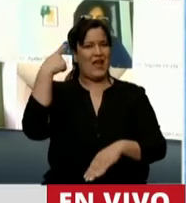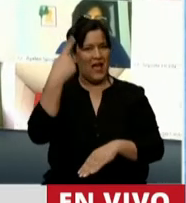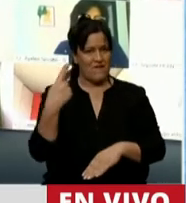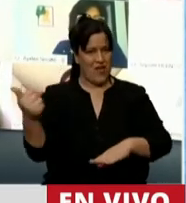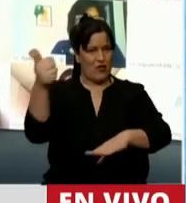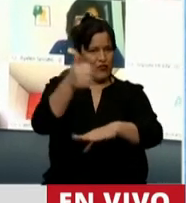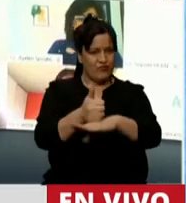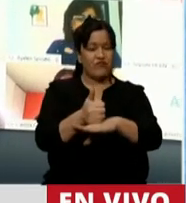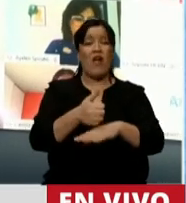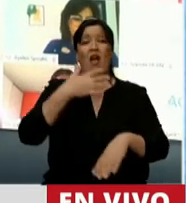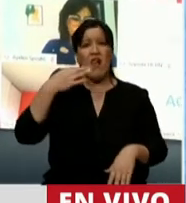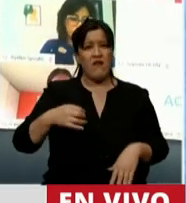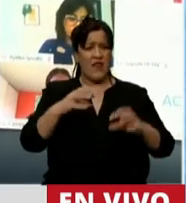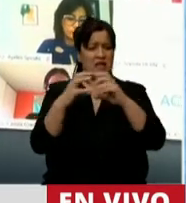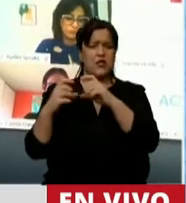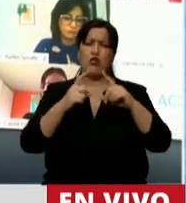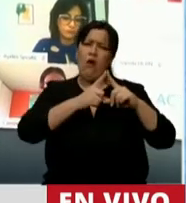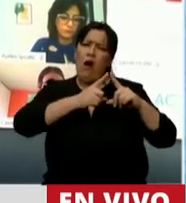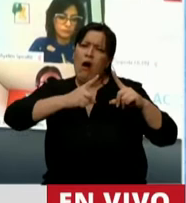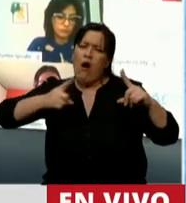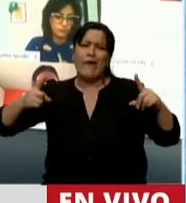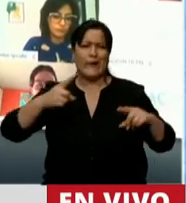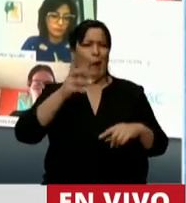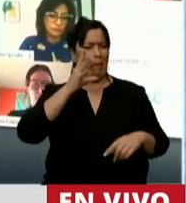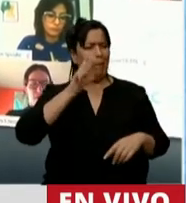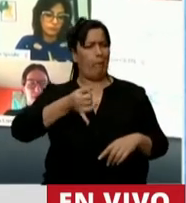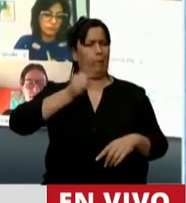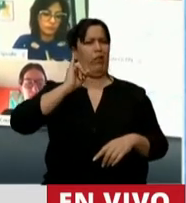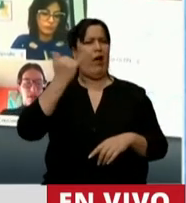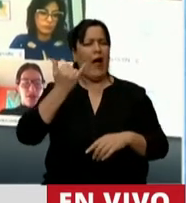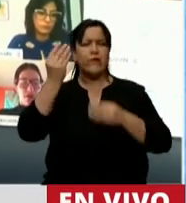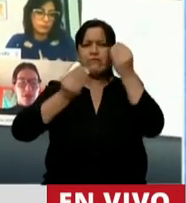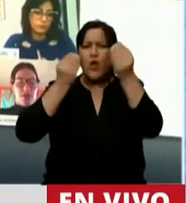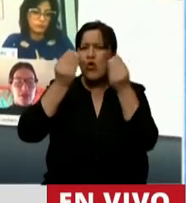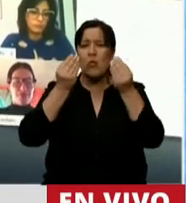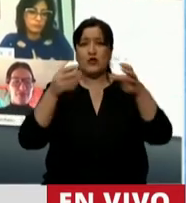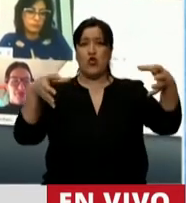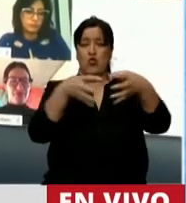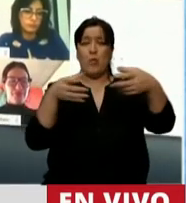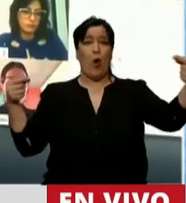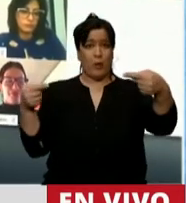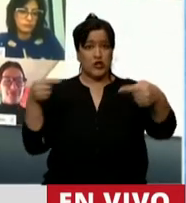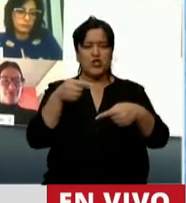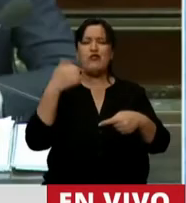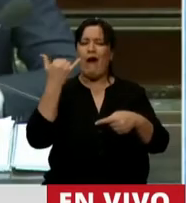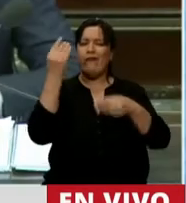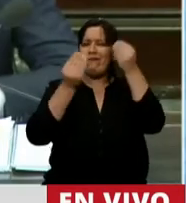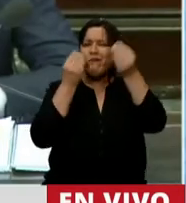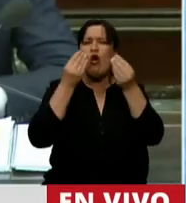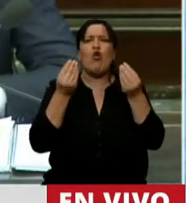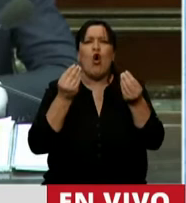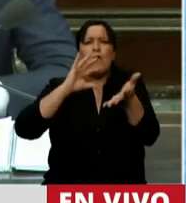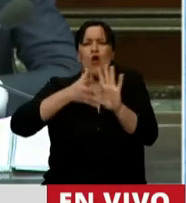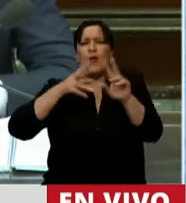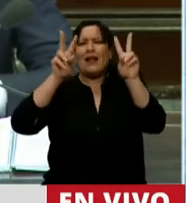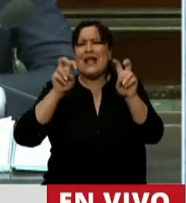durante toda esta larga sesión he escuchado una preocupación por parte de los diputados de la oposición sobre cómo se lleva adelante la política de